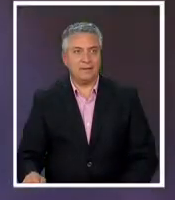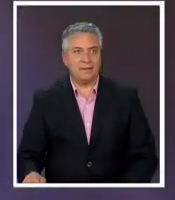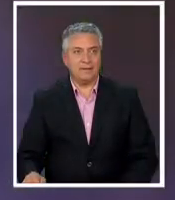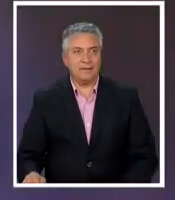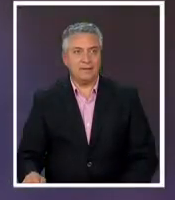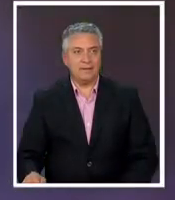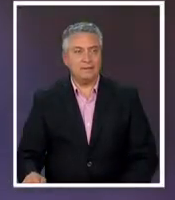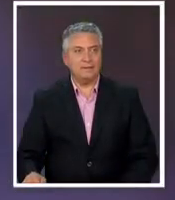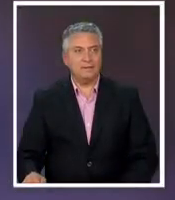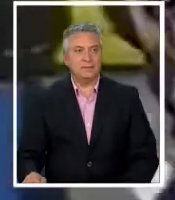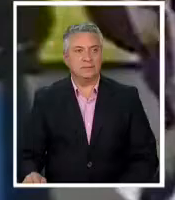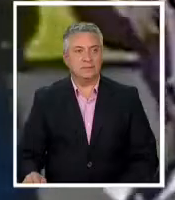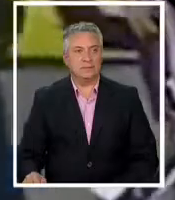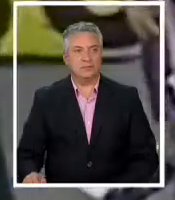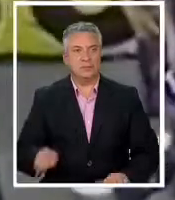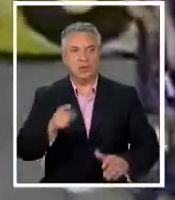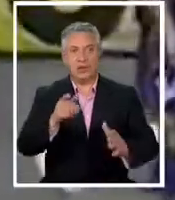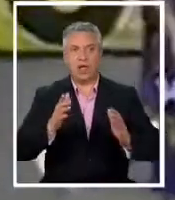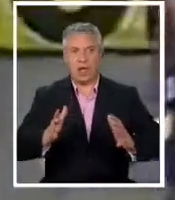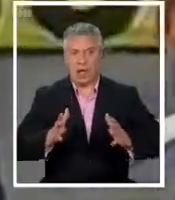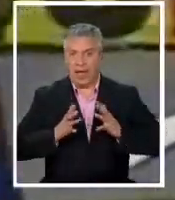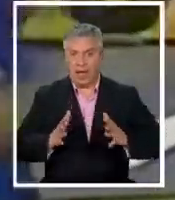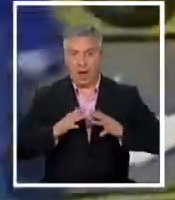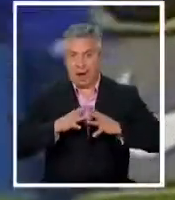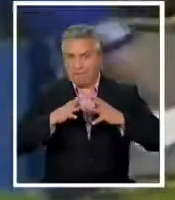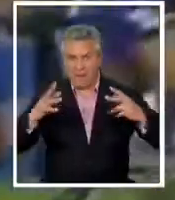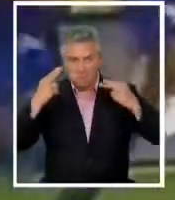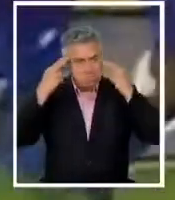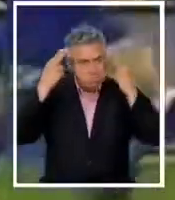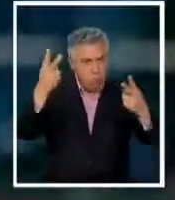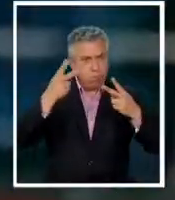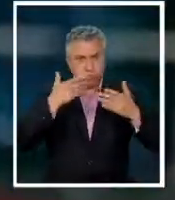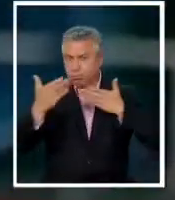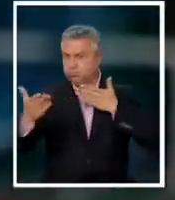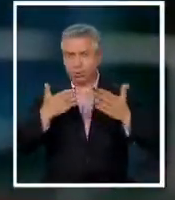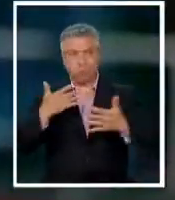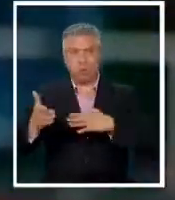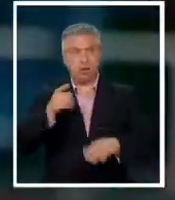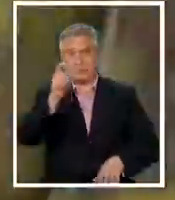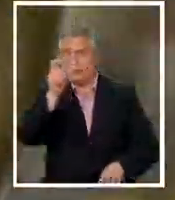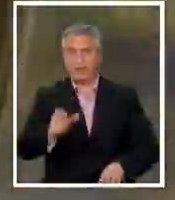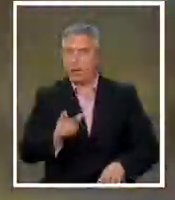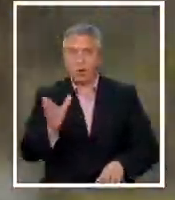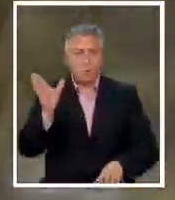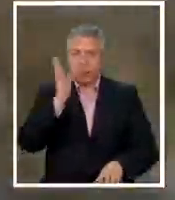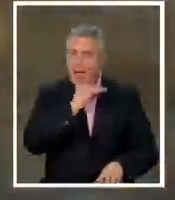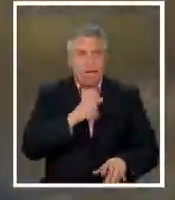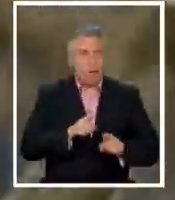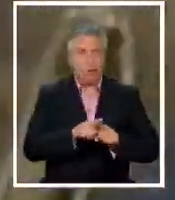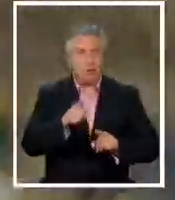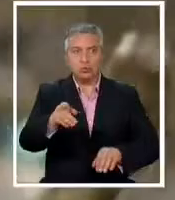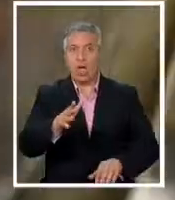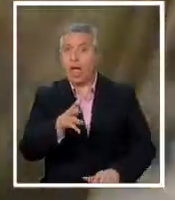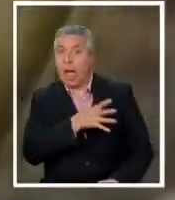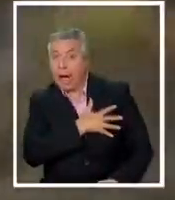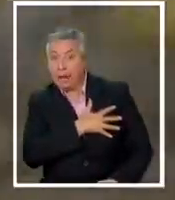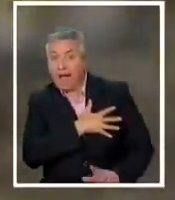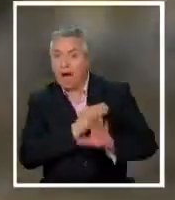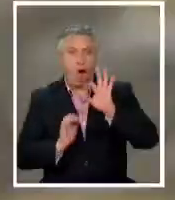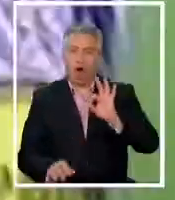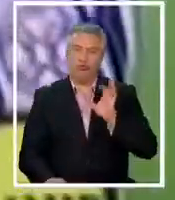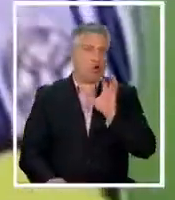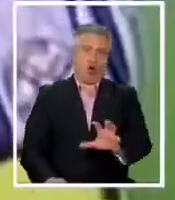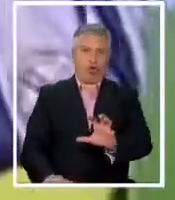uno de los arqueros más extrovertidos y polémicos de la historia con Chilaverde no hay términos medios o lo amas o lo odias